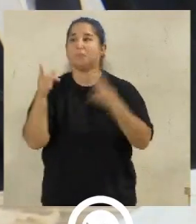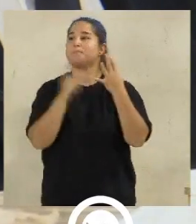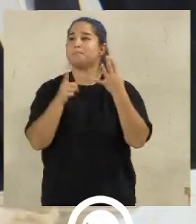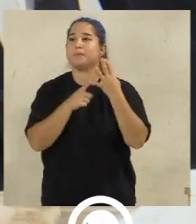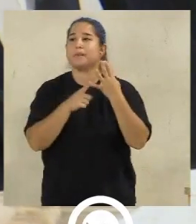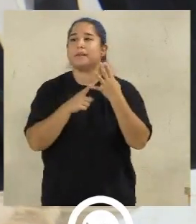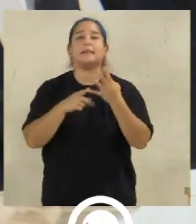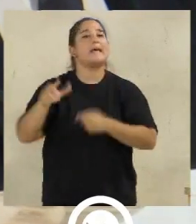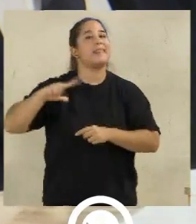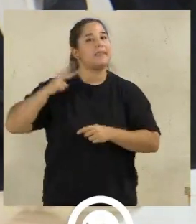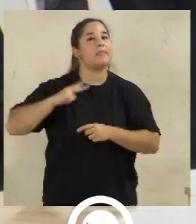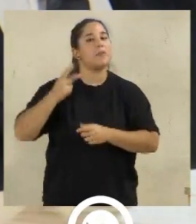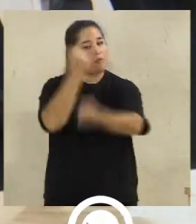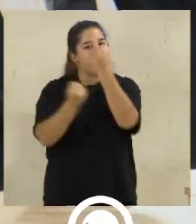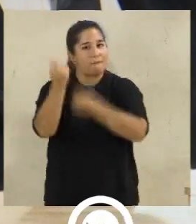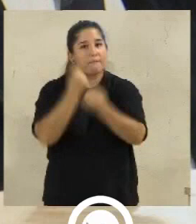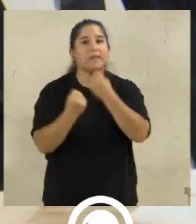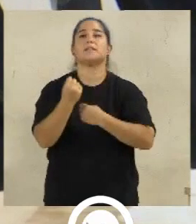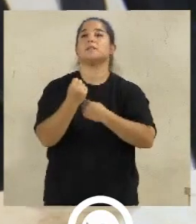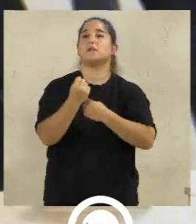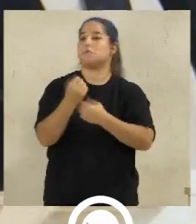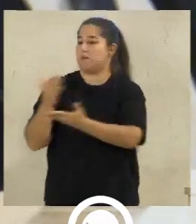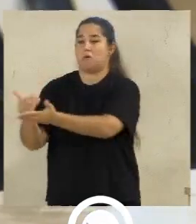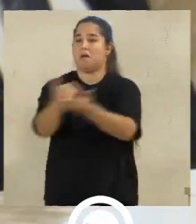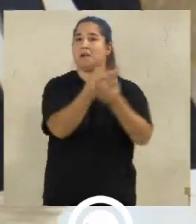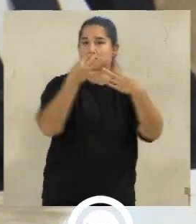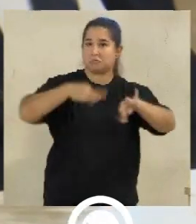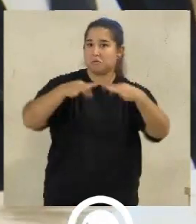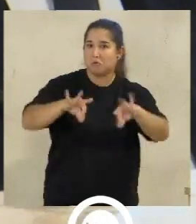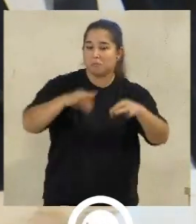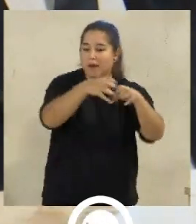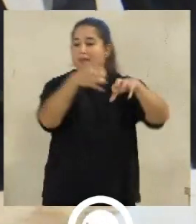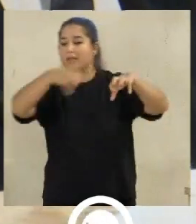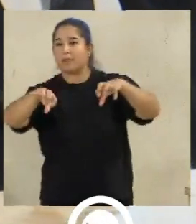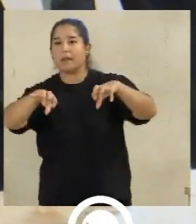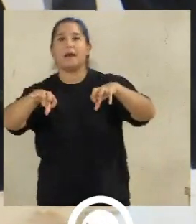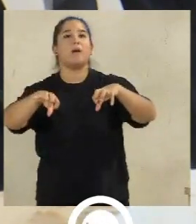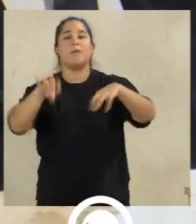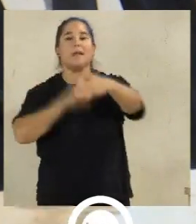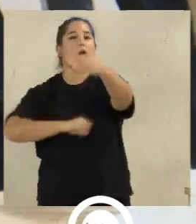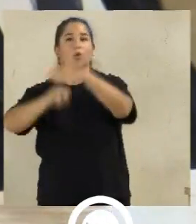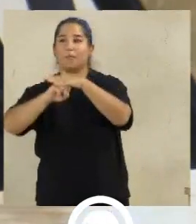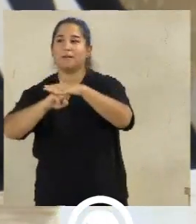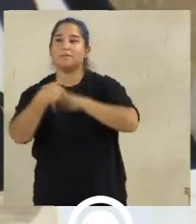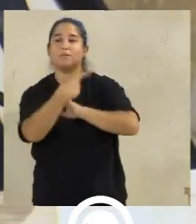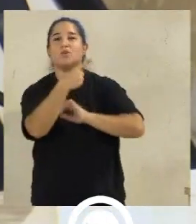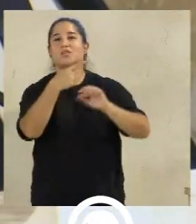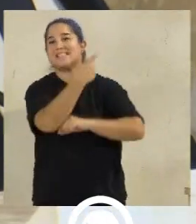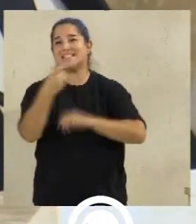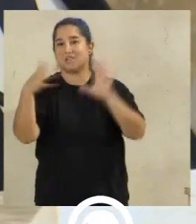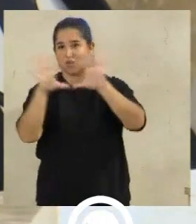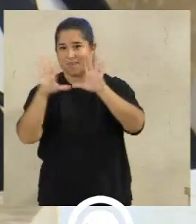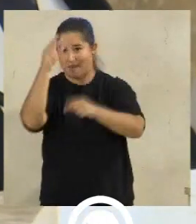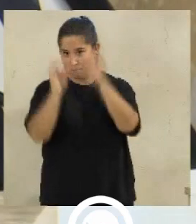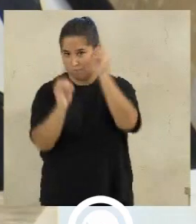financiera, un 45% de los ingresos corrientes liquidados en el ejercicio, siendo el importe máximo que establece la ley el 110%, muy por